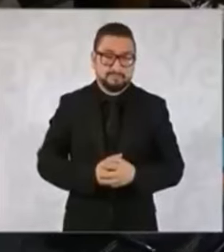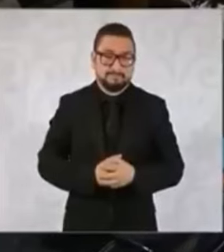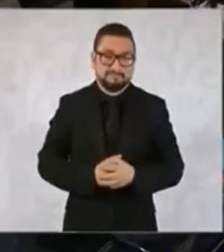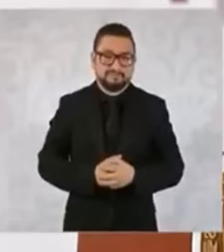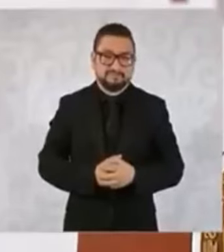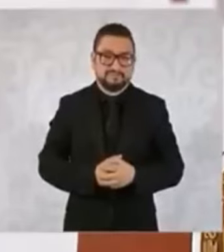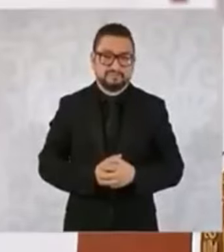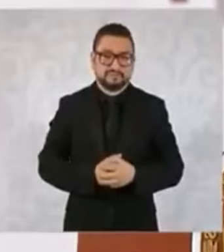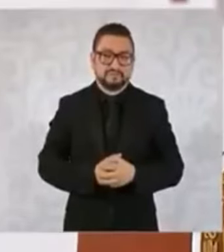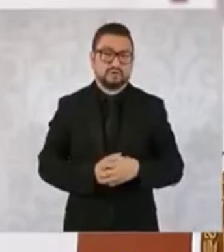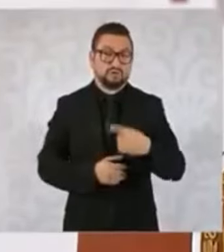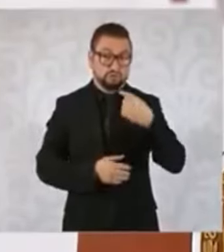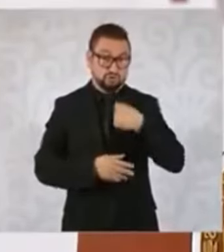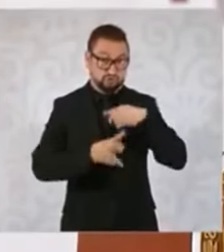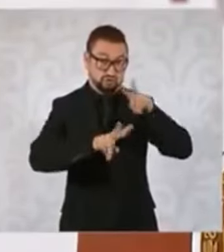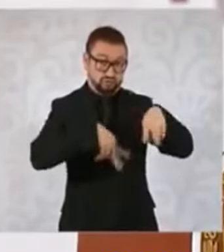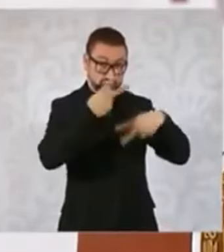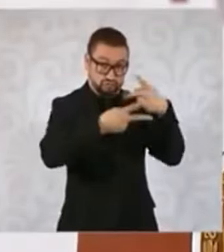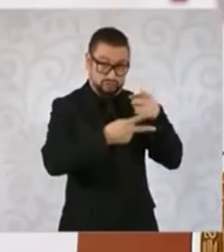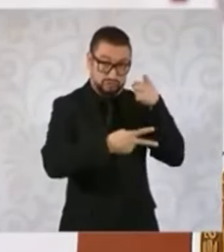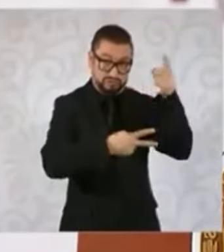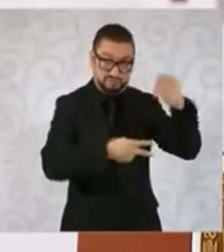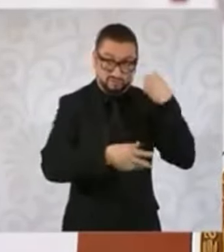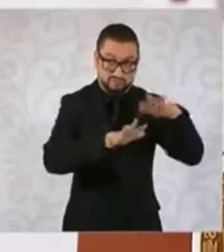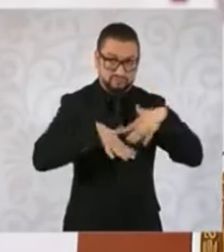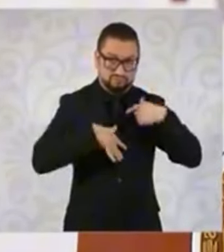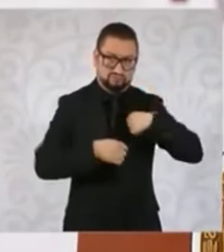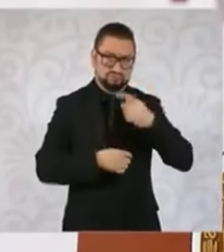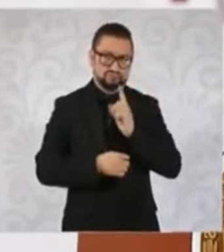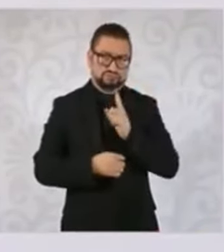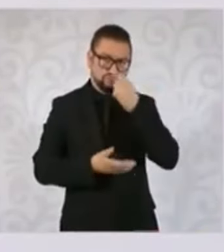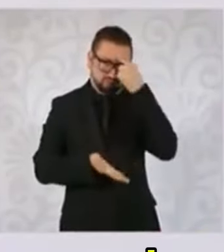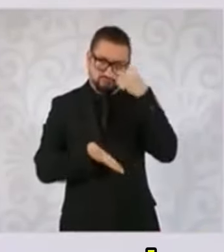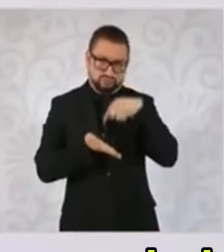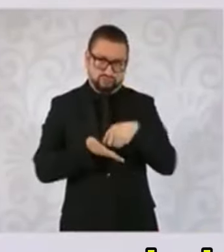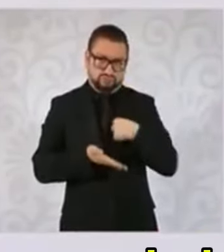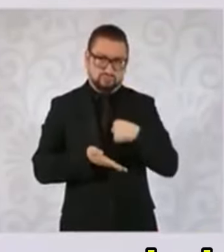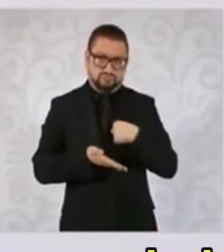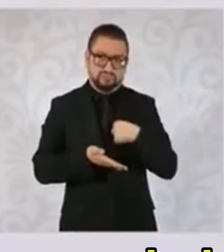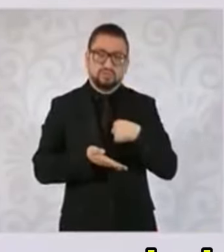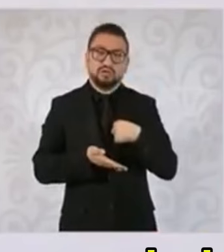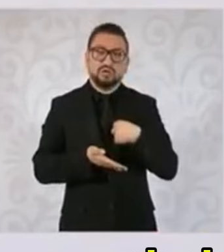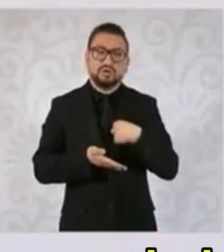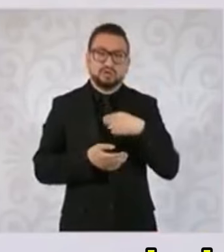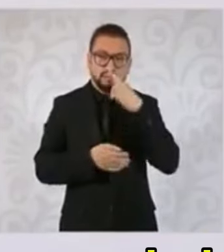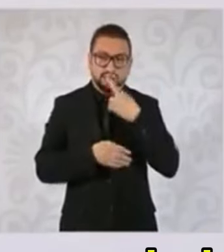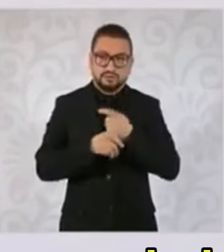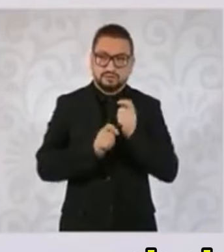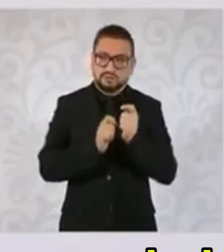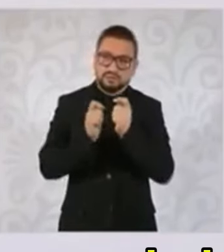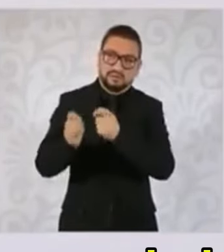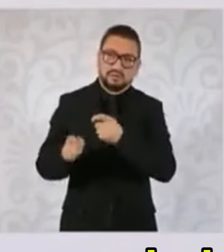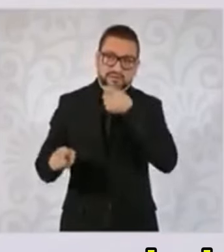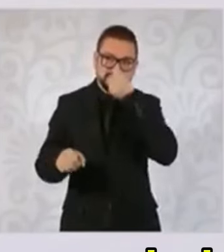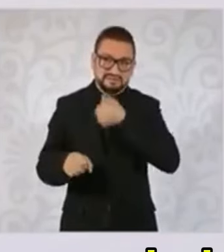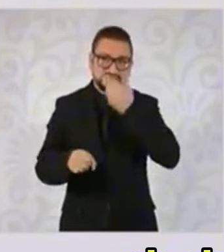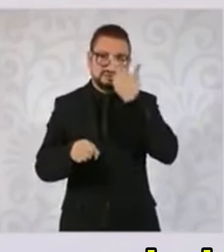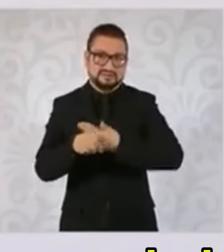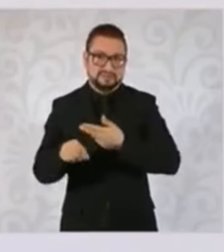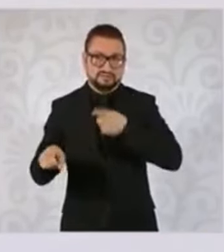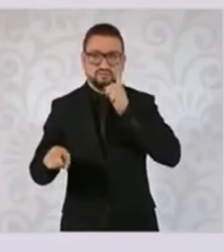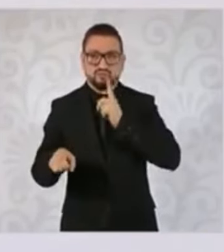No creo que vaya a ir a la COP, va a ir la secretaria de Semarnat.